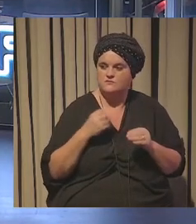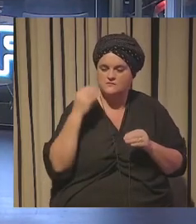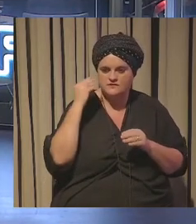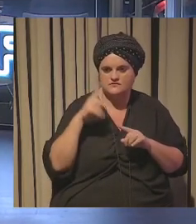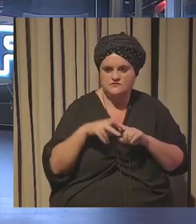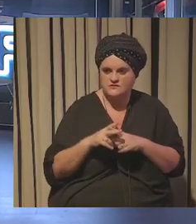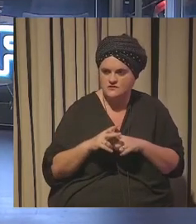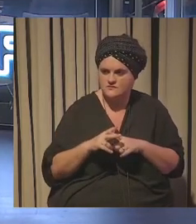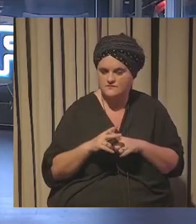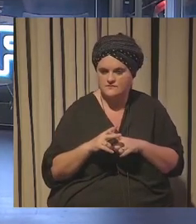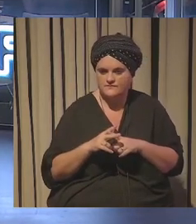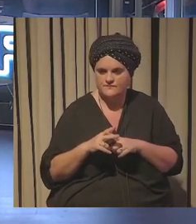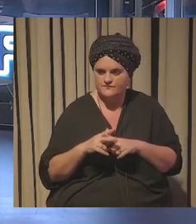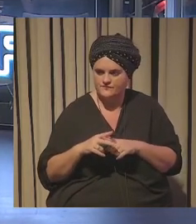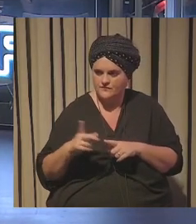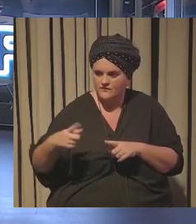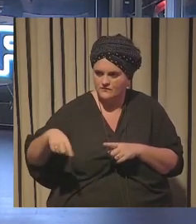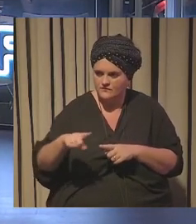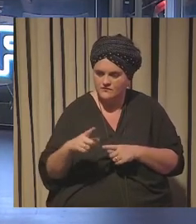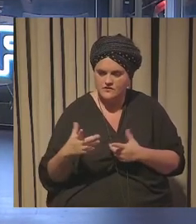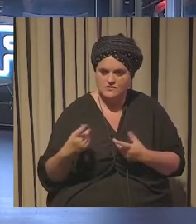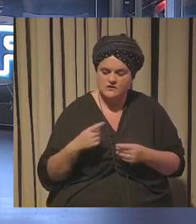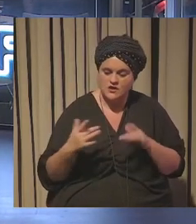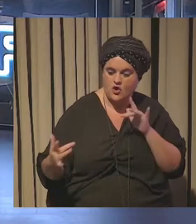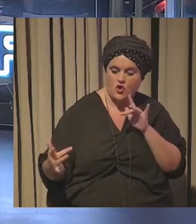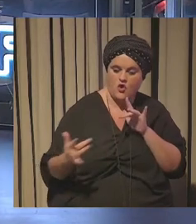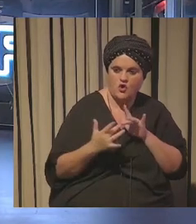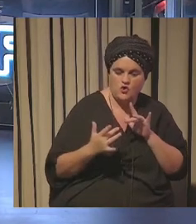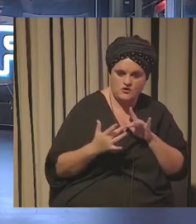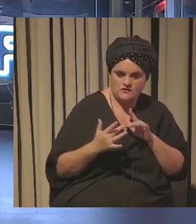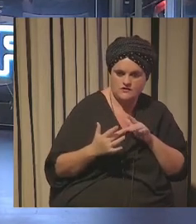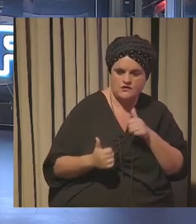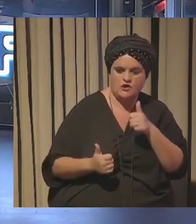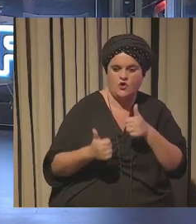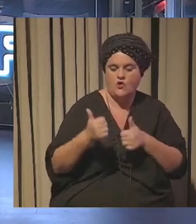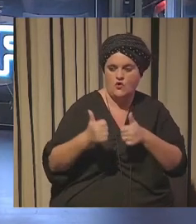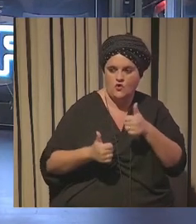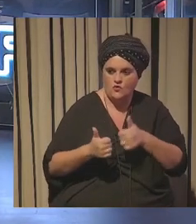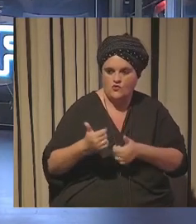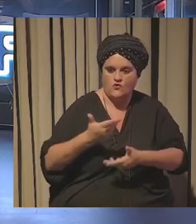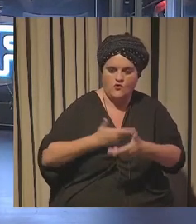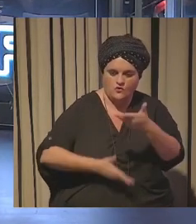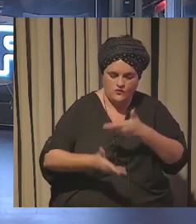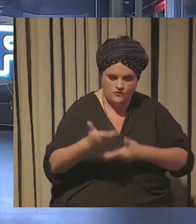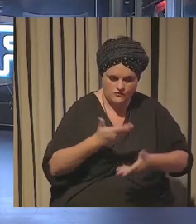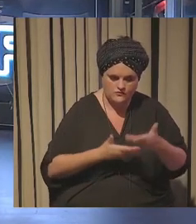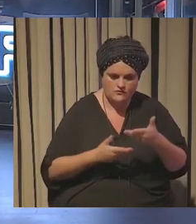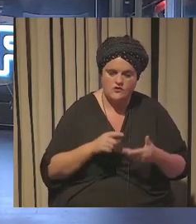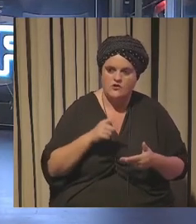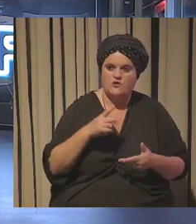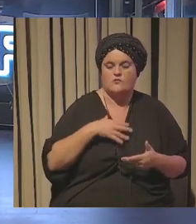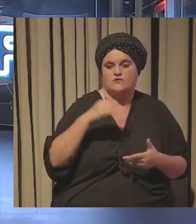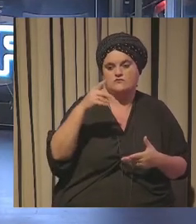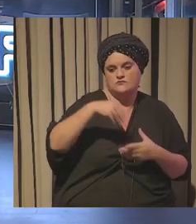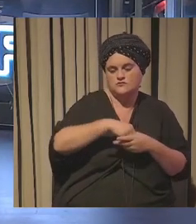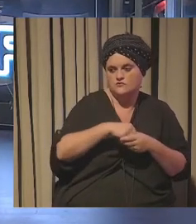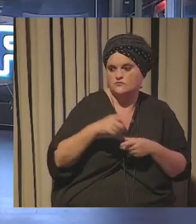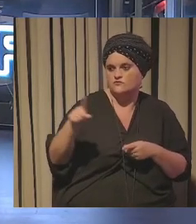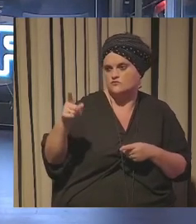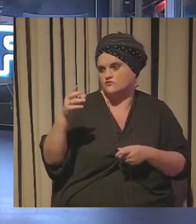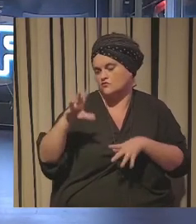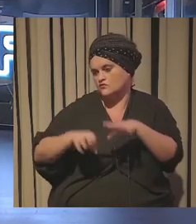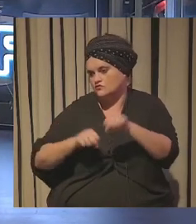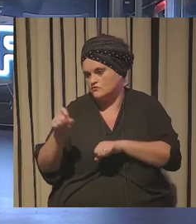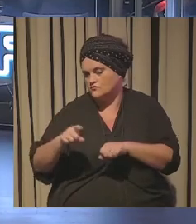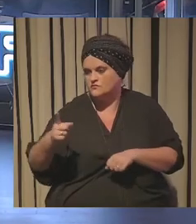Lola Luis nos ayuda a esto a conectarnos y competir quizás vosotros desde el contenido vosotros desde el consumo